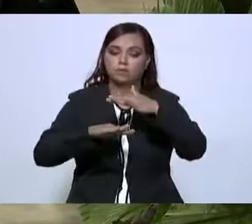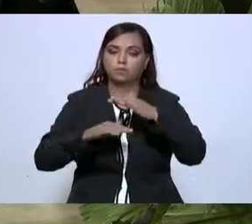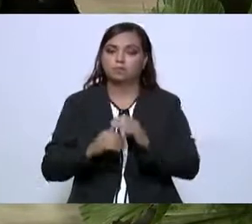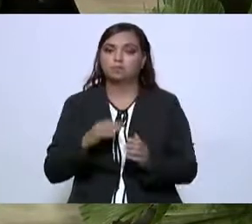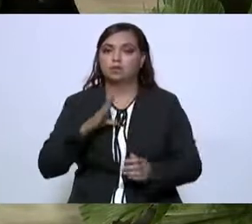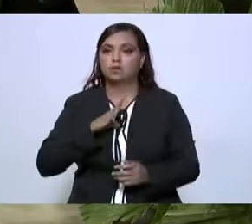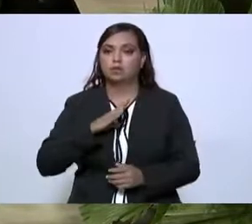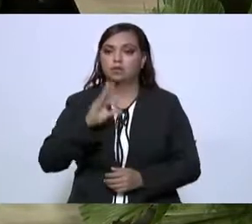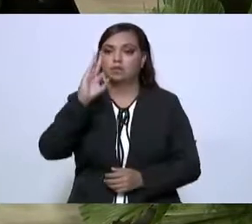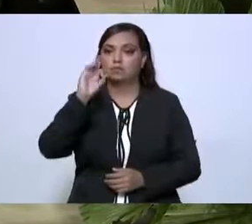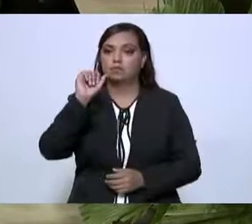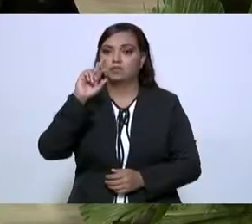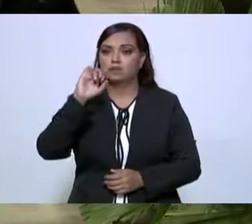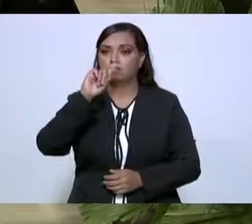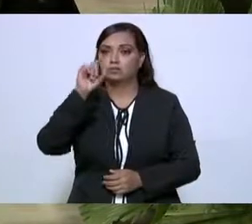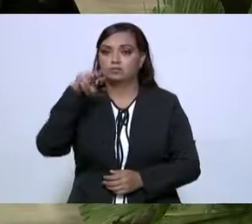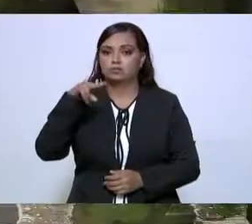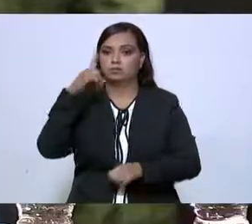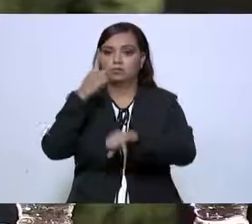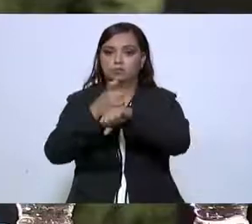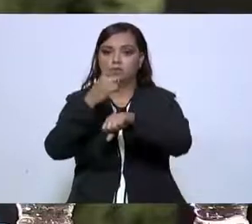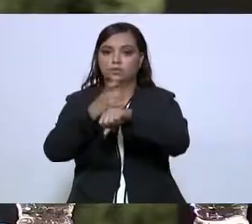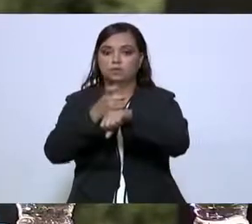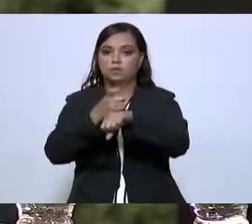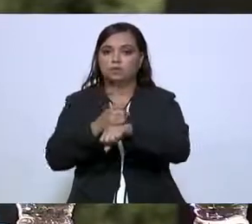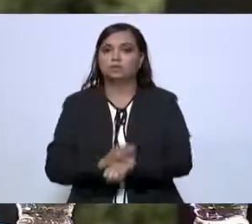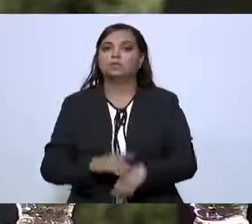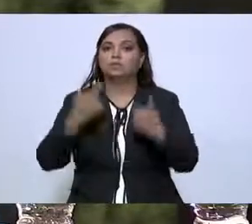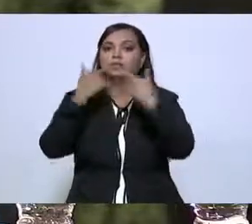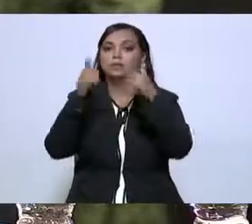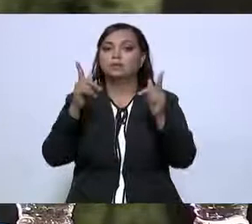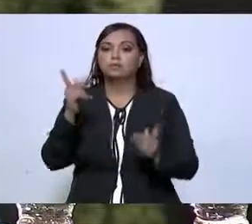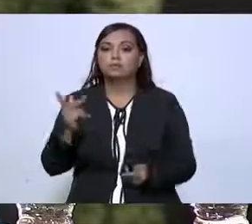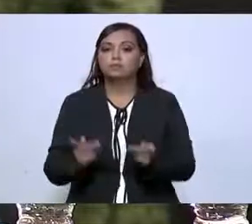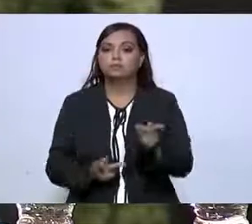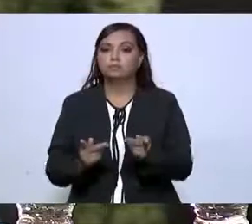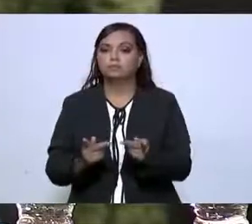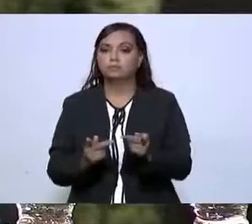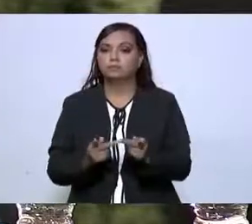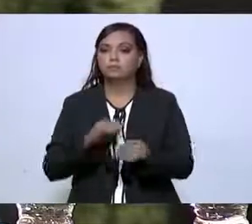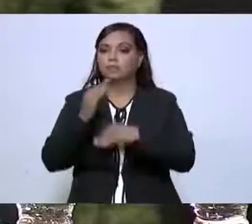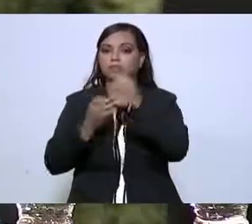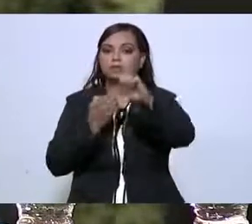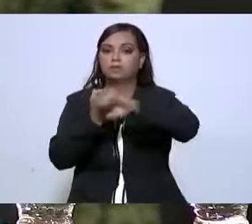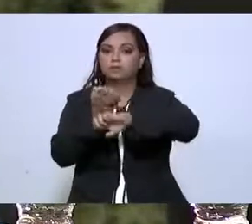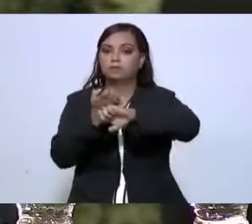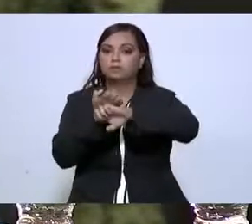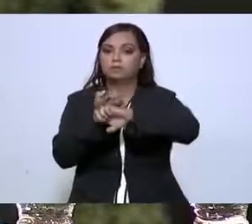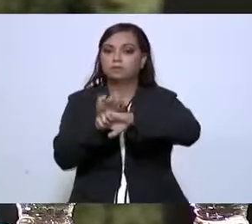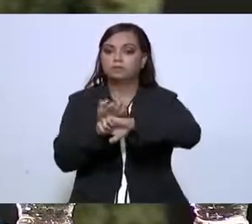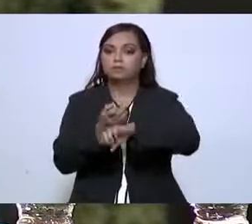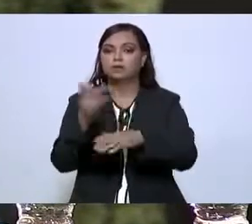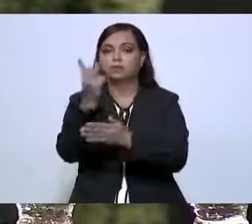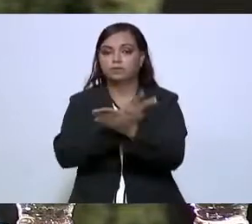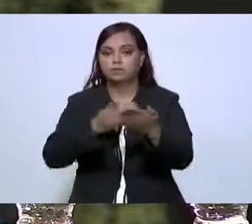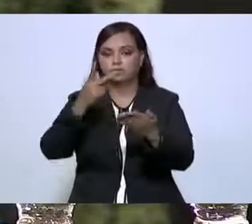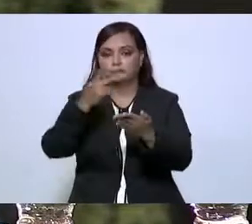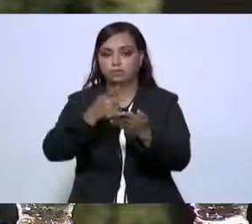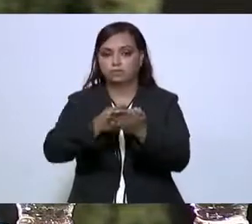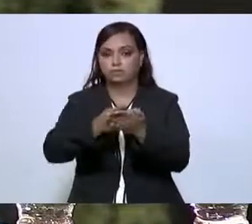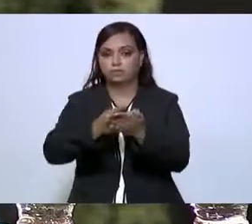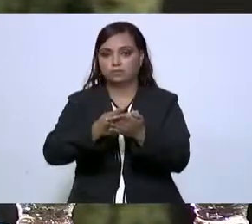la federalización. Primero, la libre participación de las entidades federativas en el programa de